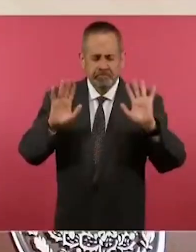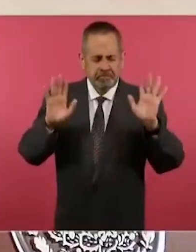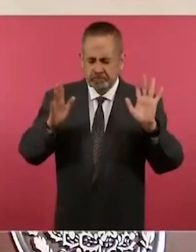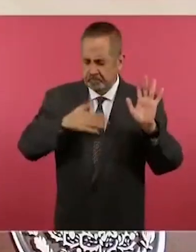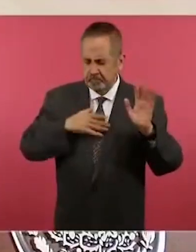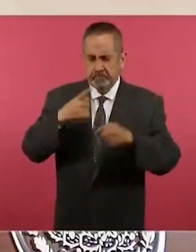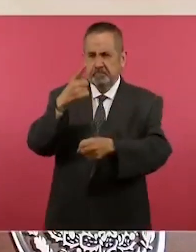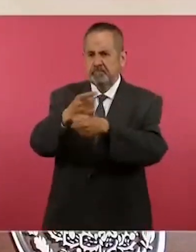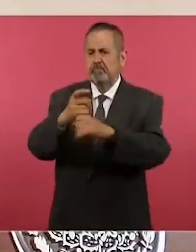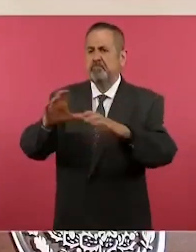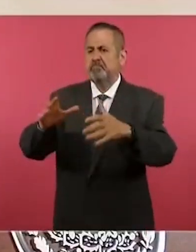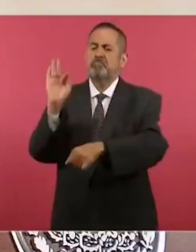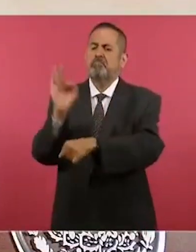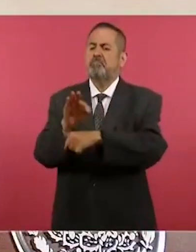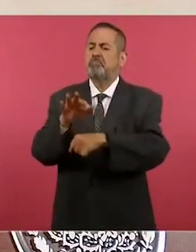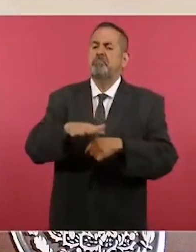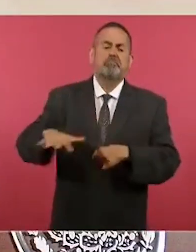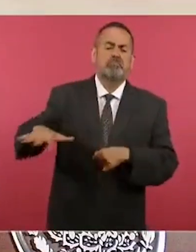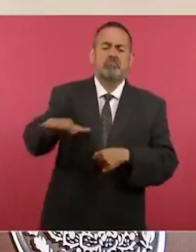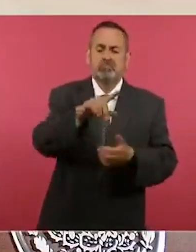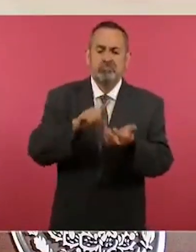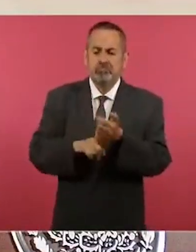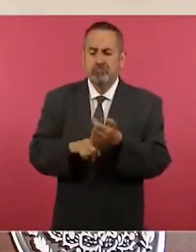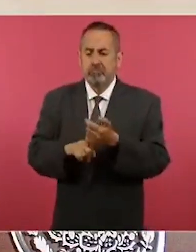el interés general. Sí,